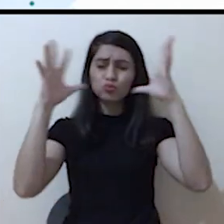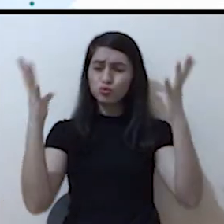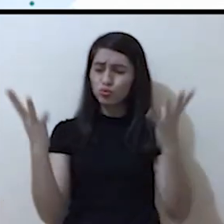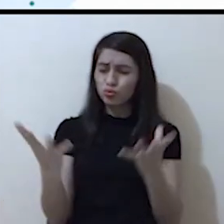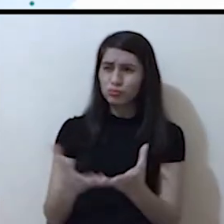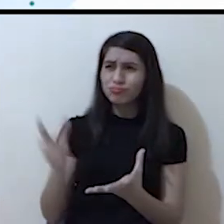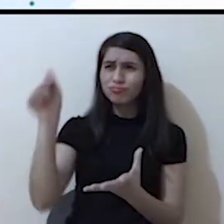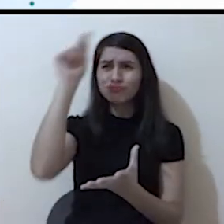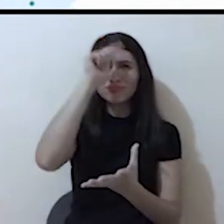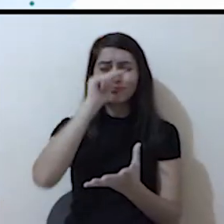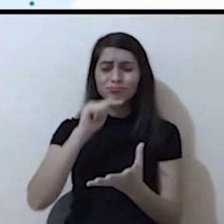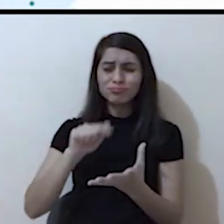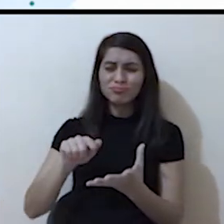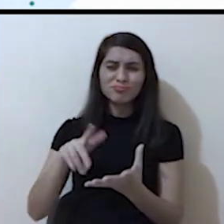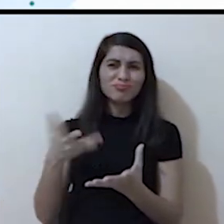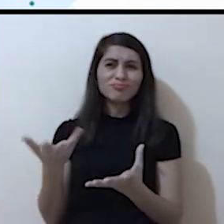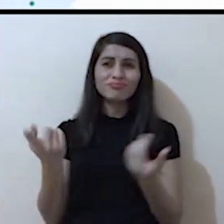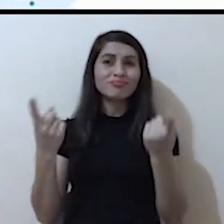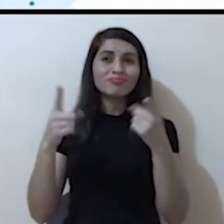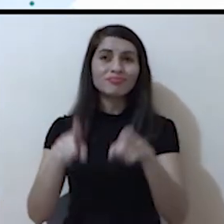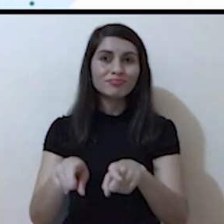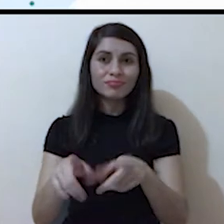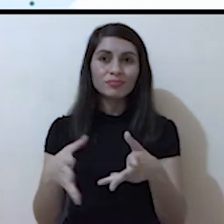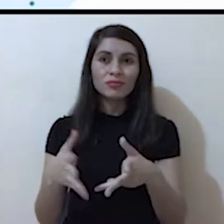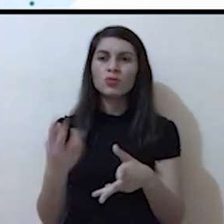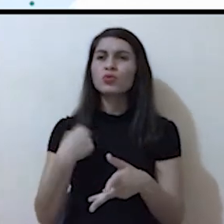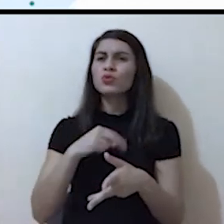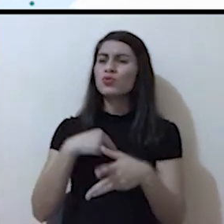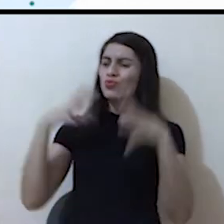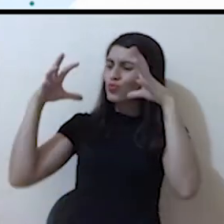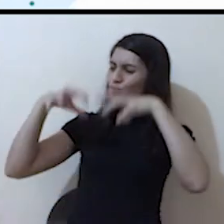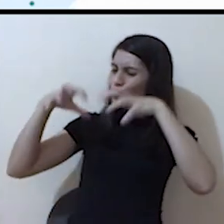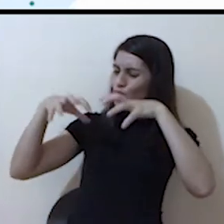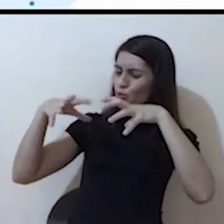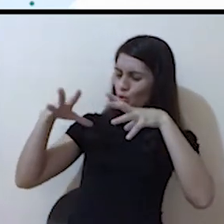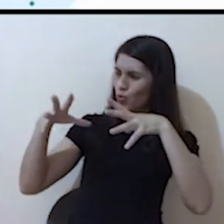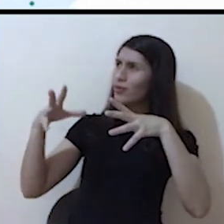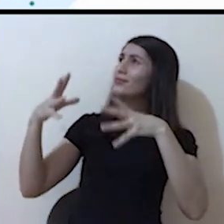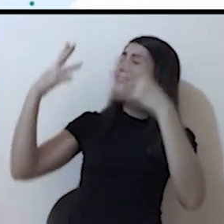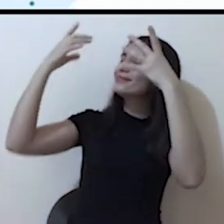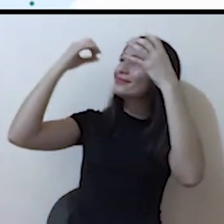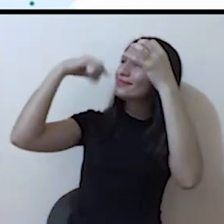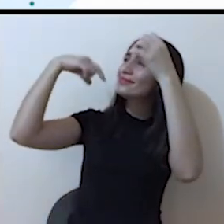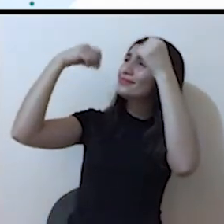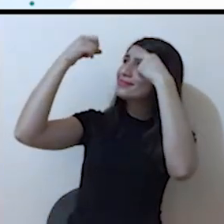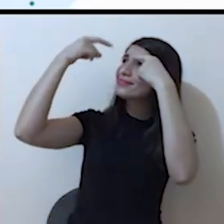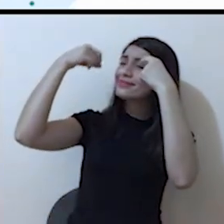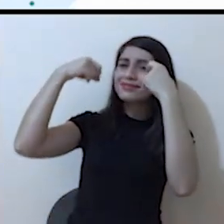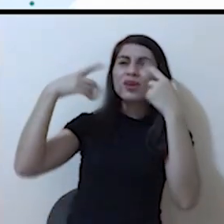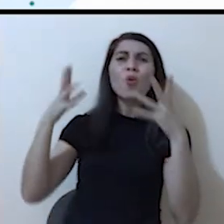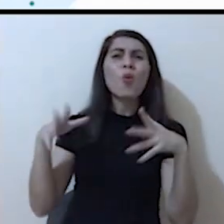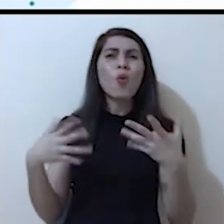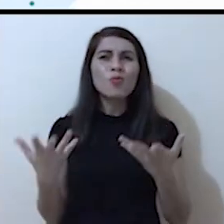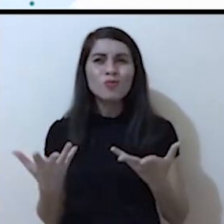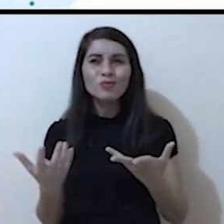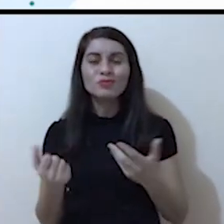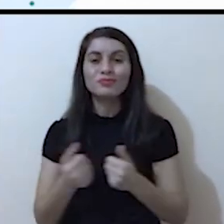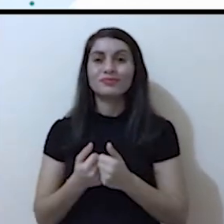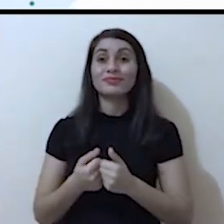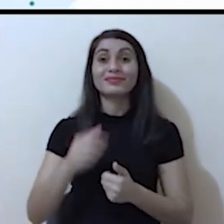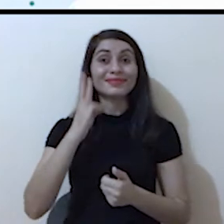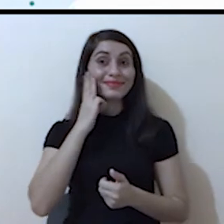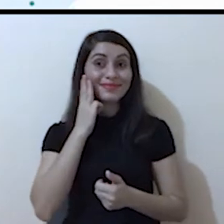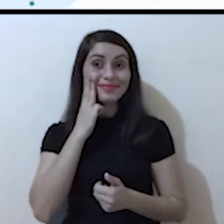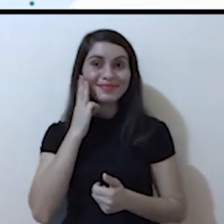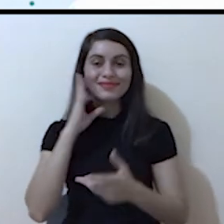que hay en el planeta? ¿Cómo recibimos la lluvia? ¿Cómo llega el agua hasta nosotros? Es por ello